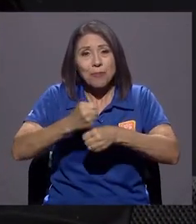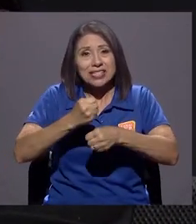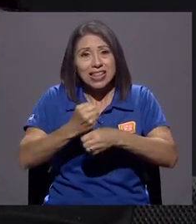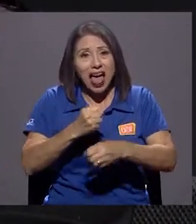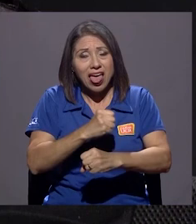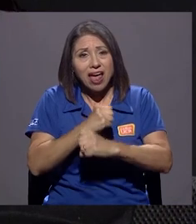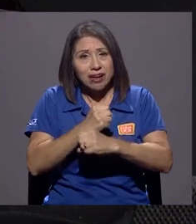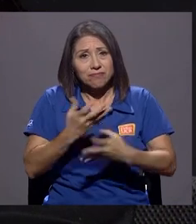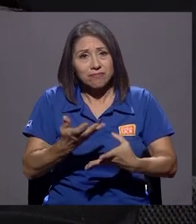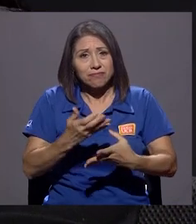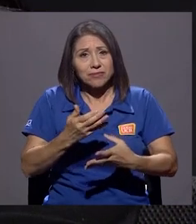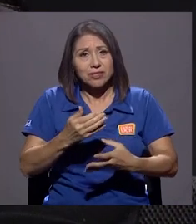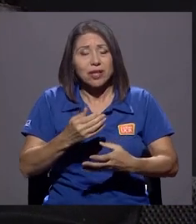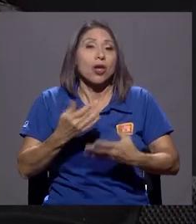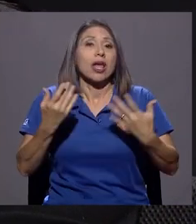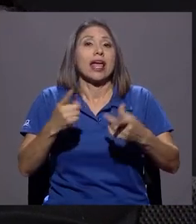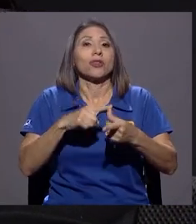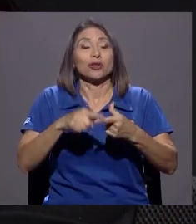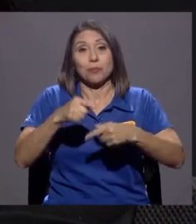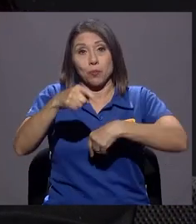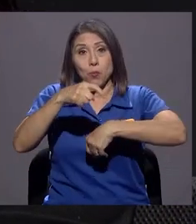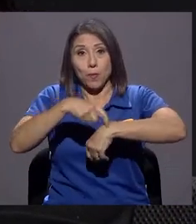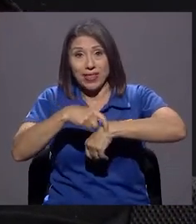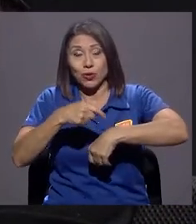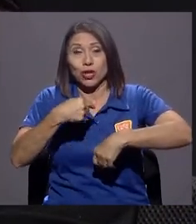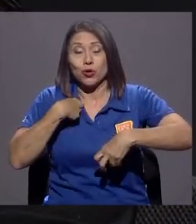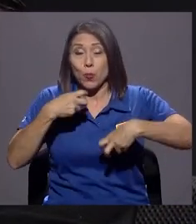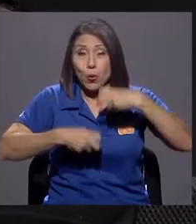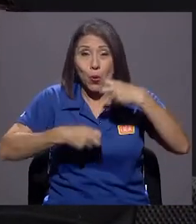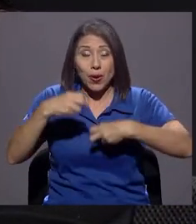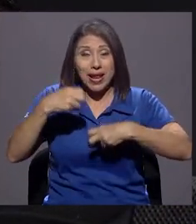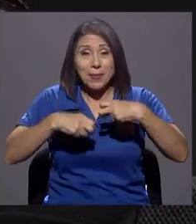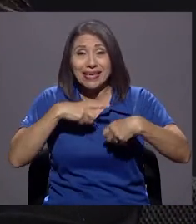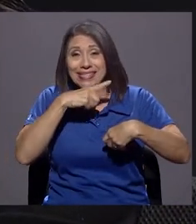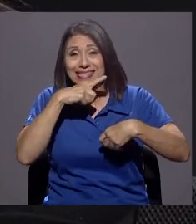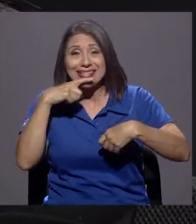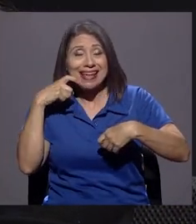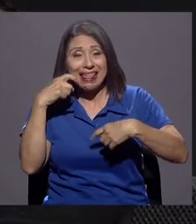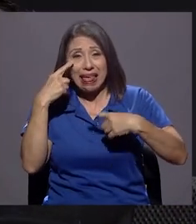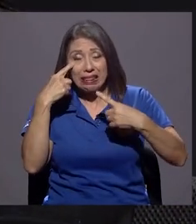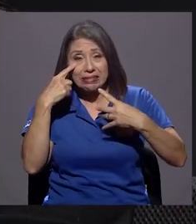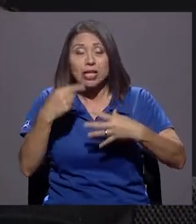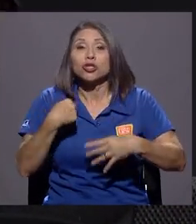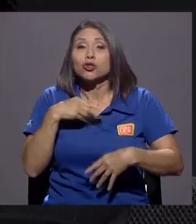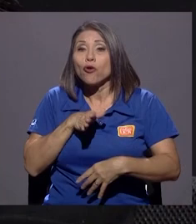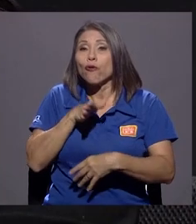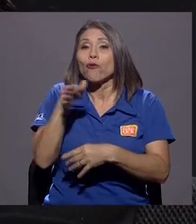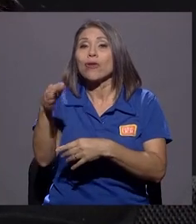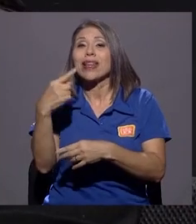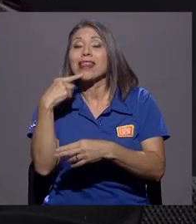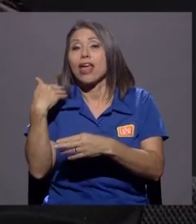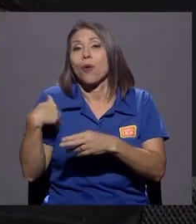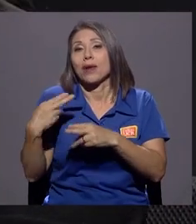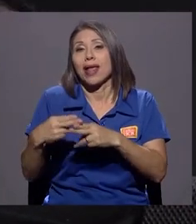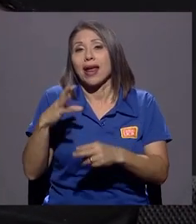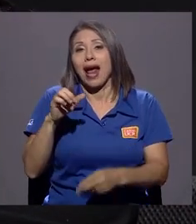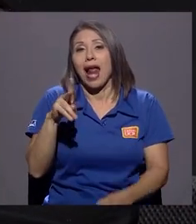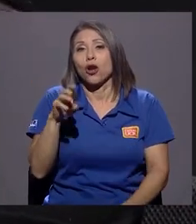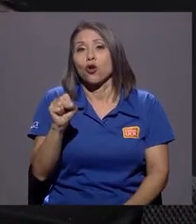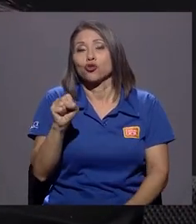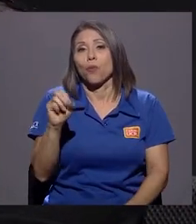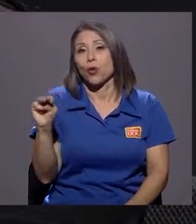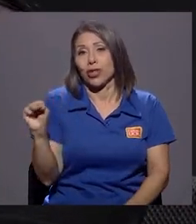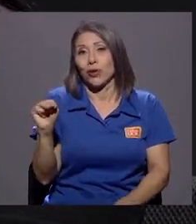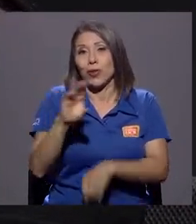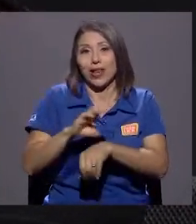empecé a tener ese problema de la sequedad, yo fui y se lo dije a don Carlos Montero del Consejo Superior, yo no quiero estar incapacitada. Incluso lo